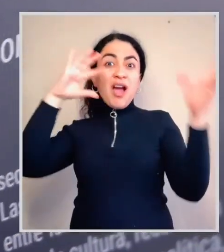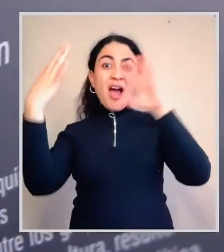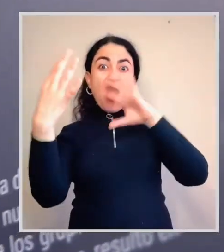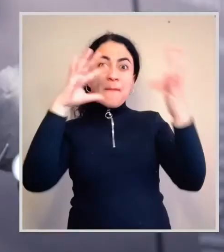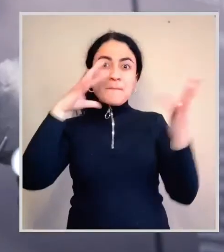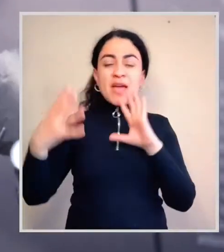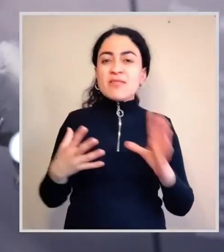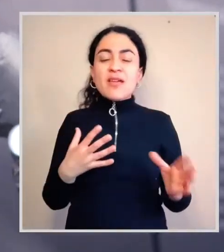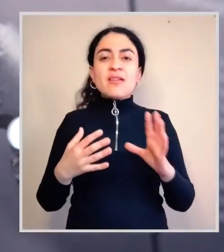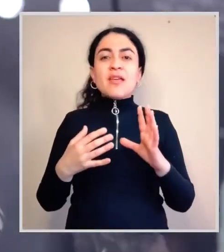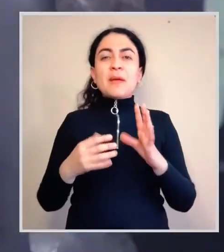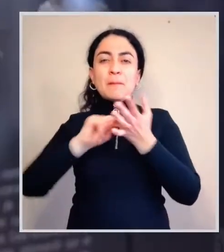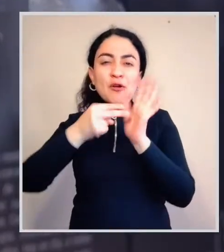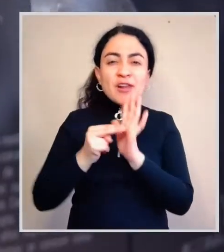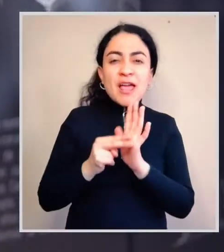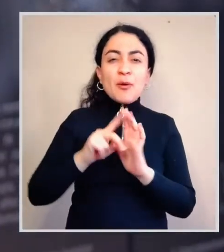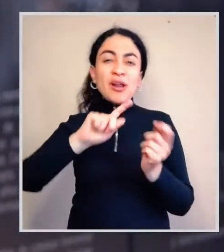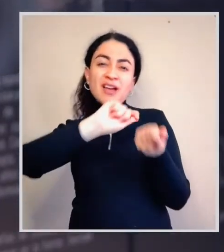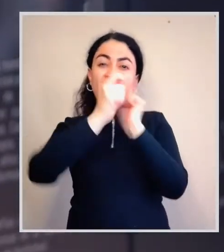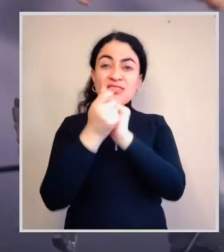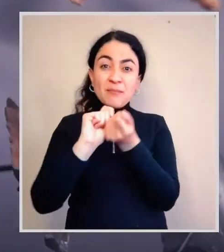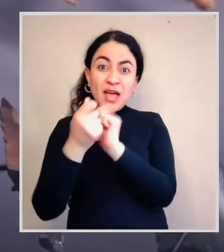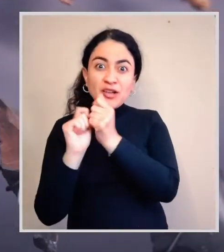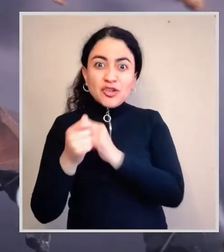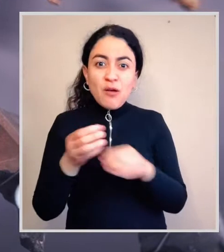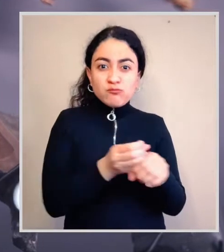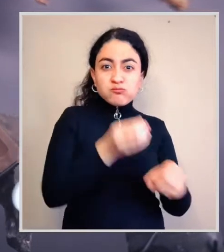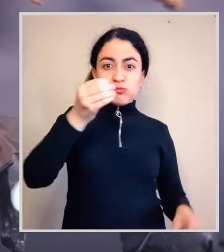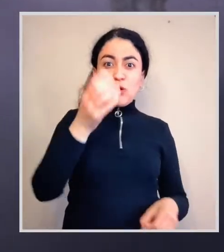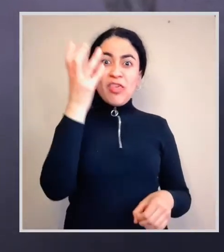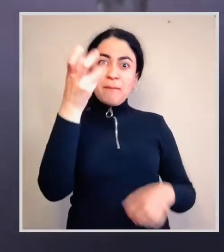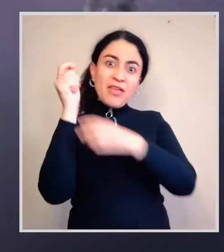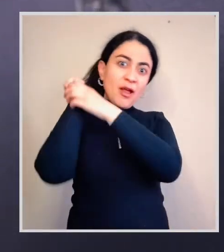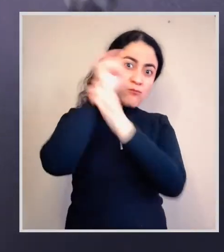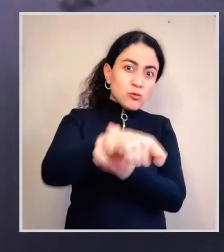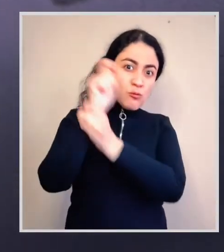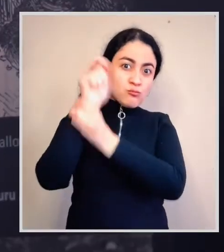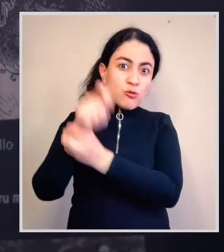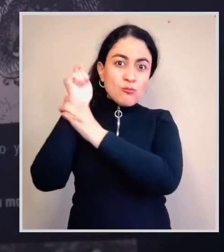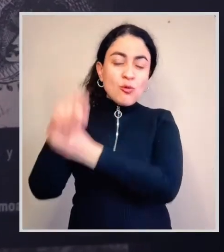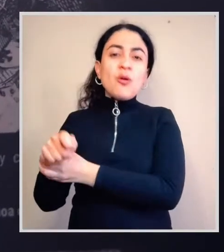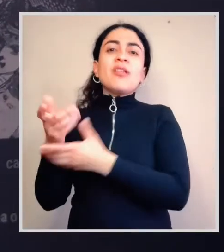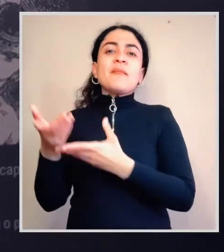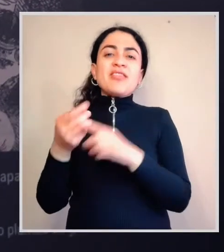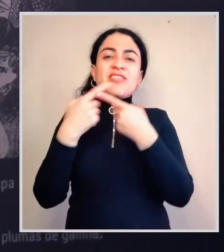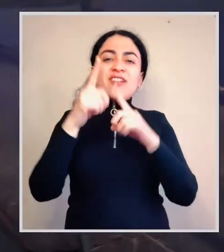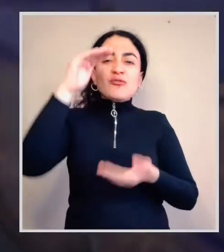cambio ambiental, la crisis y la adaptación se cuentan los Mata-A, con sus variadas formas. Las